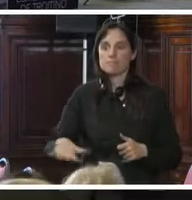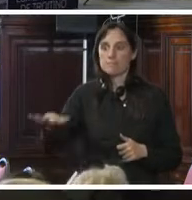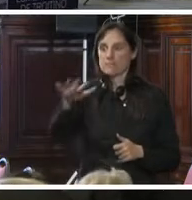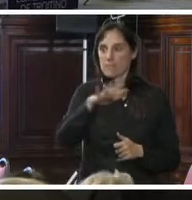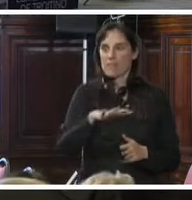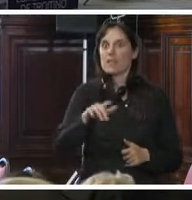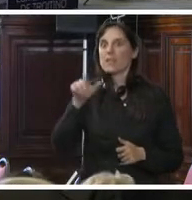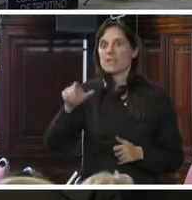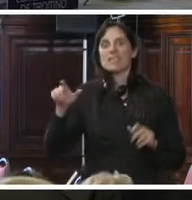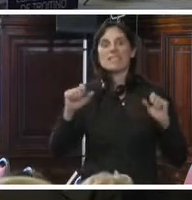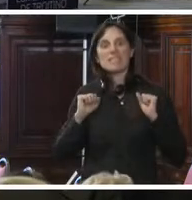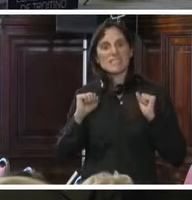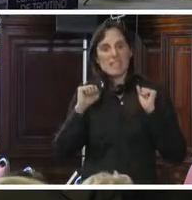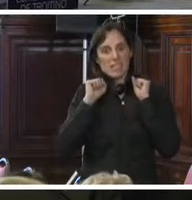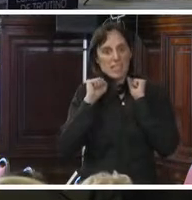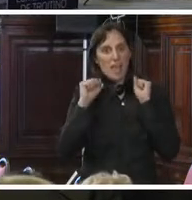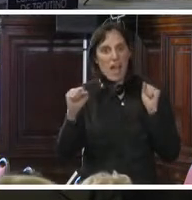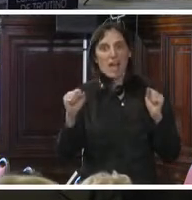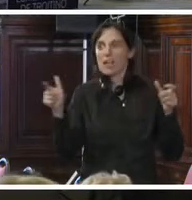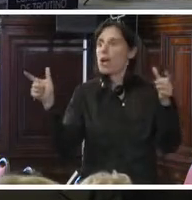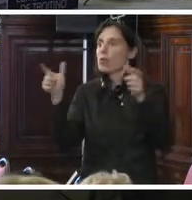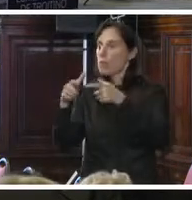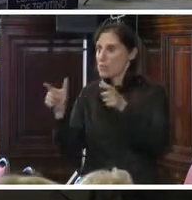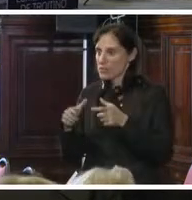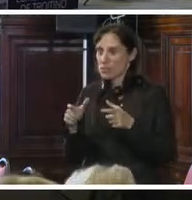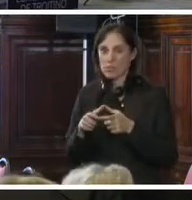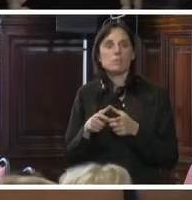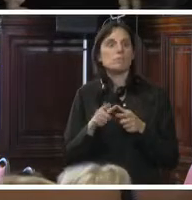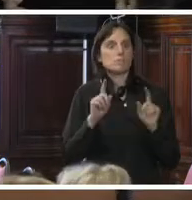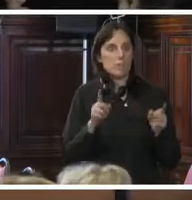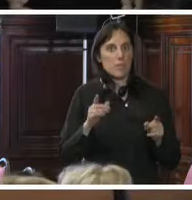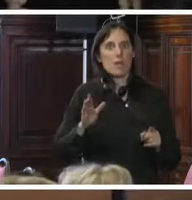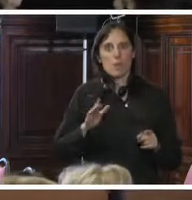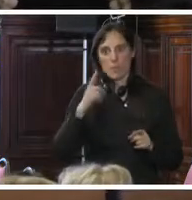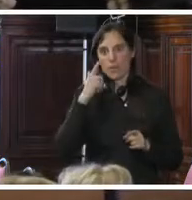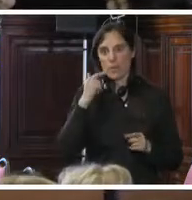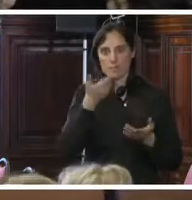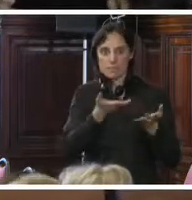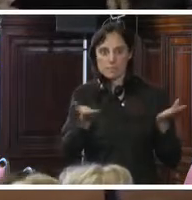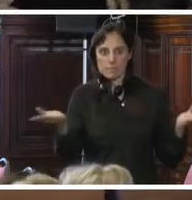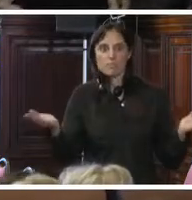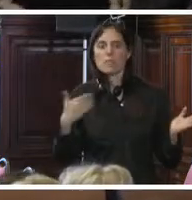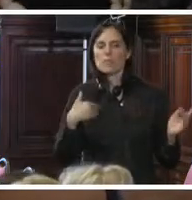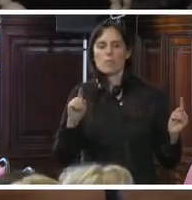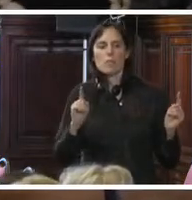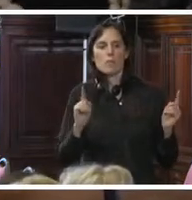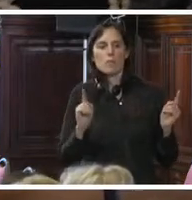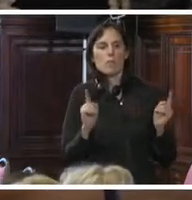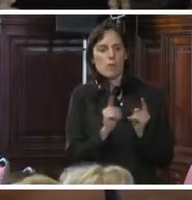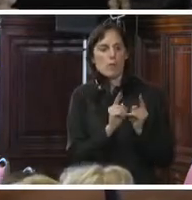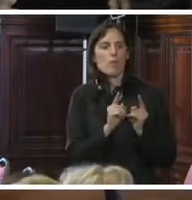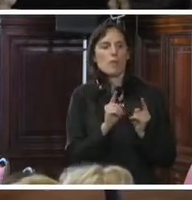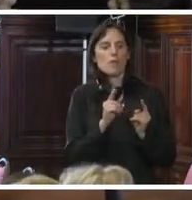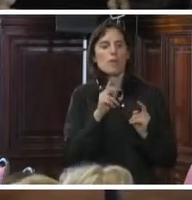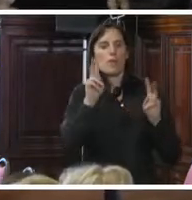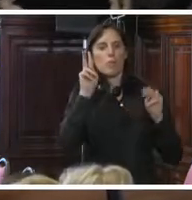Estimado secretario, estimadas comisionadas y comisionados, mi breve presentación girará en